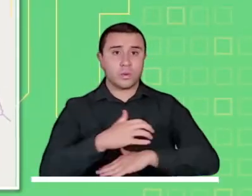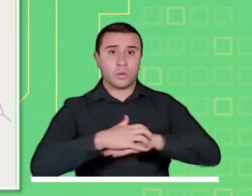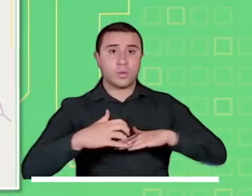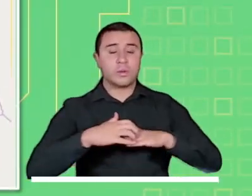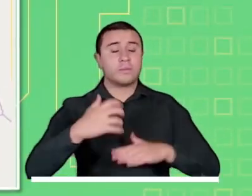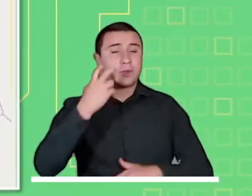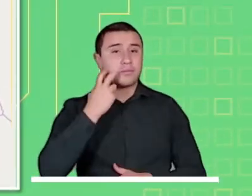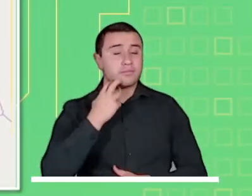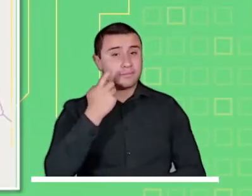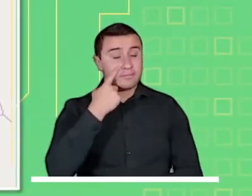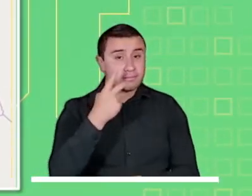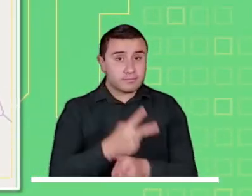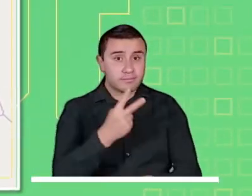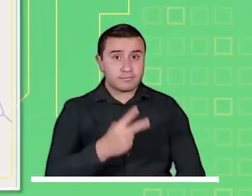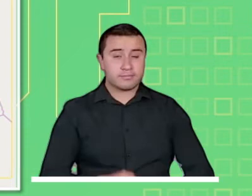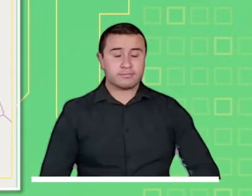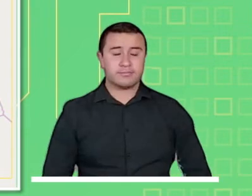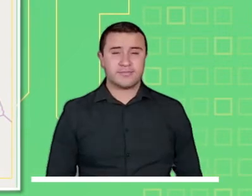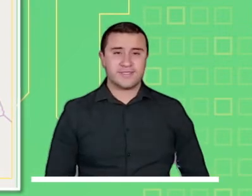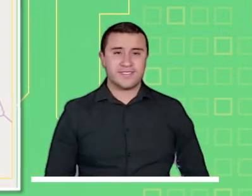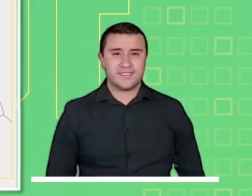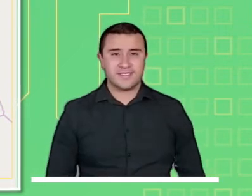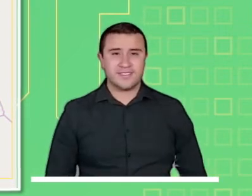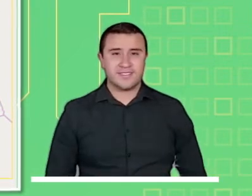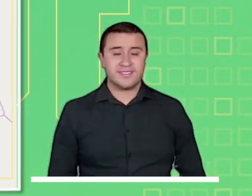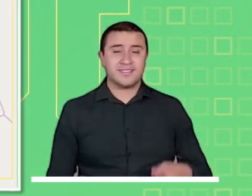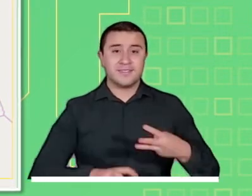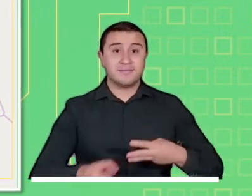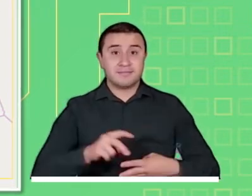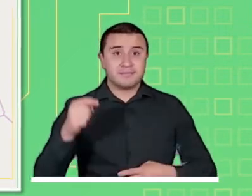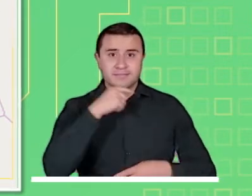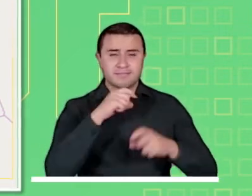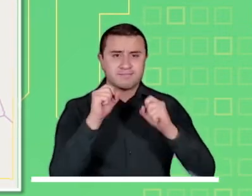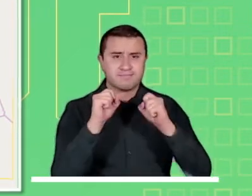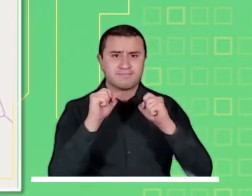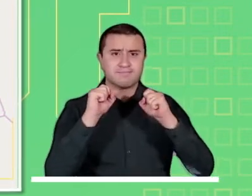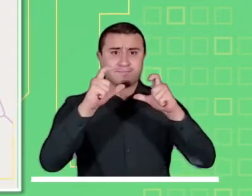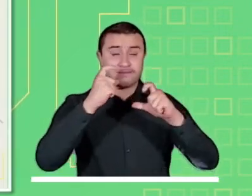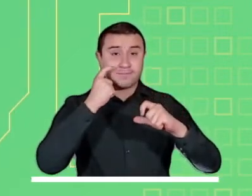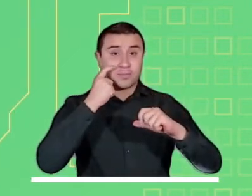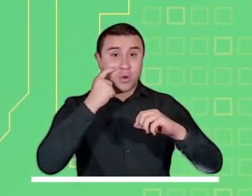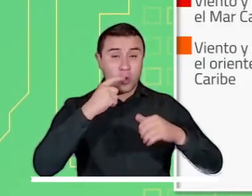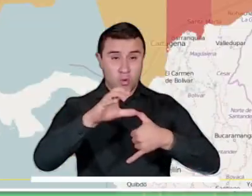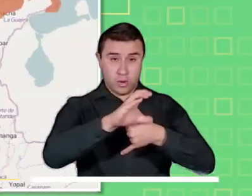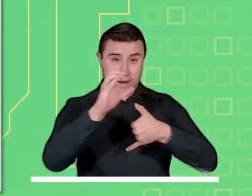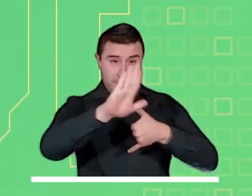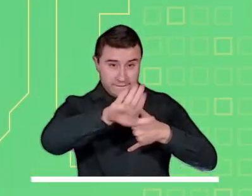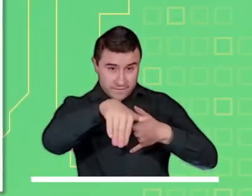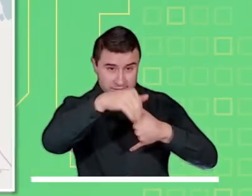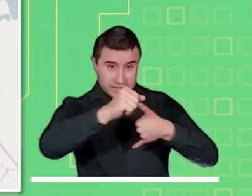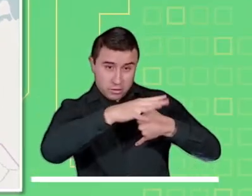Alerta roja por alta probabilidad de ocurrencia de deslizamientos en zonas inestables de Tolima y Chocó.